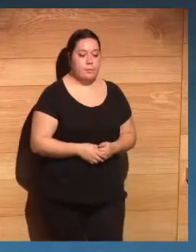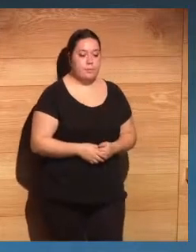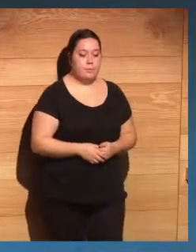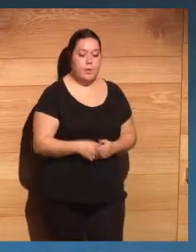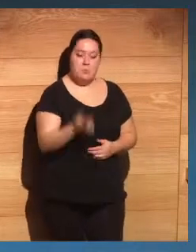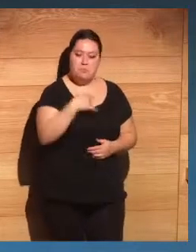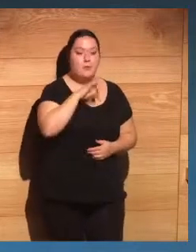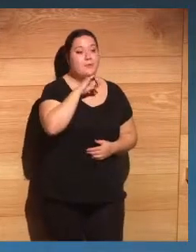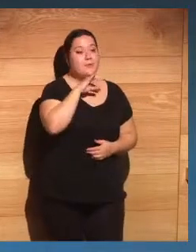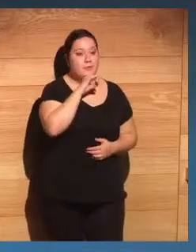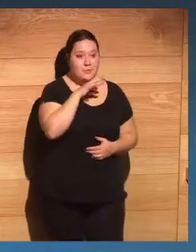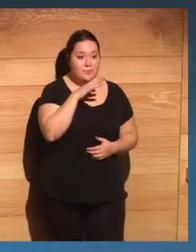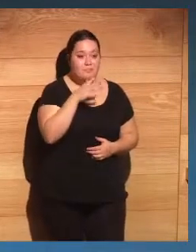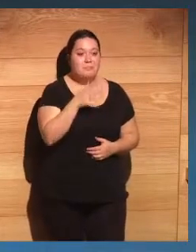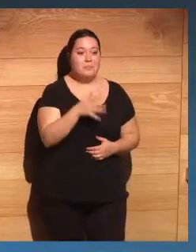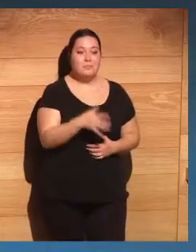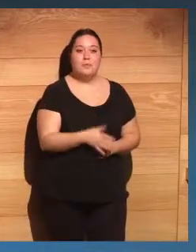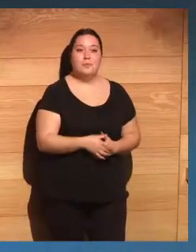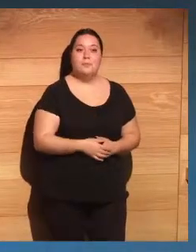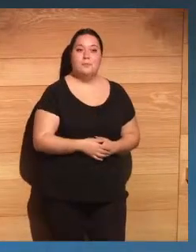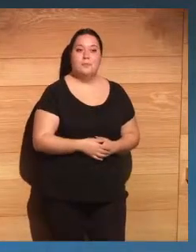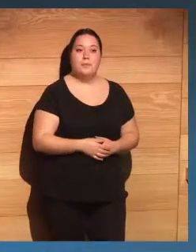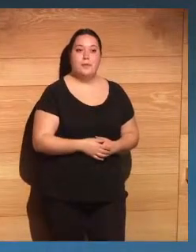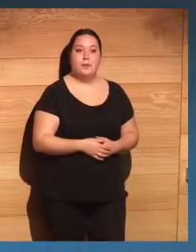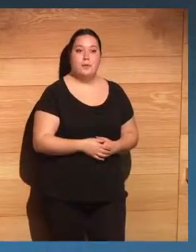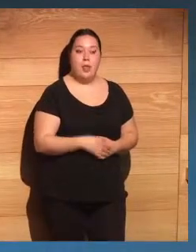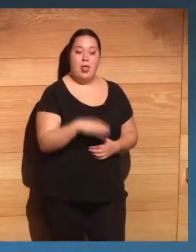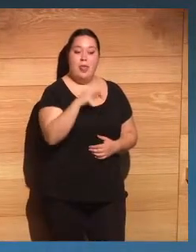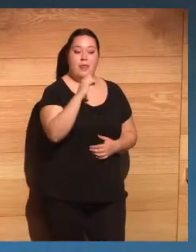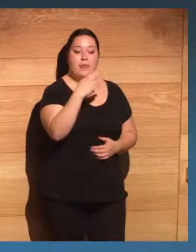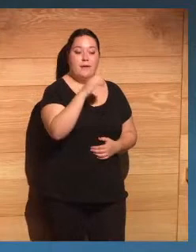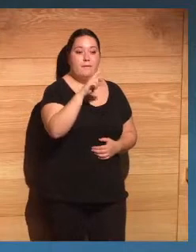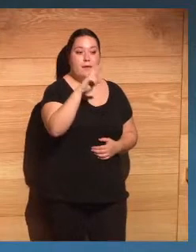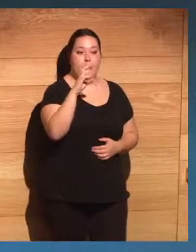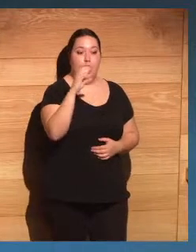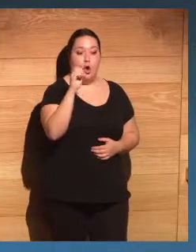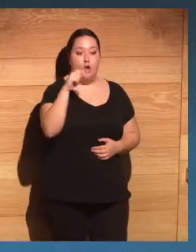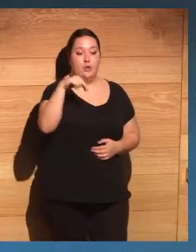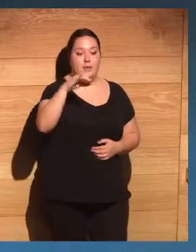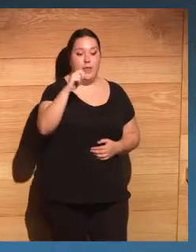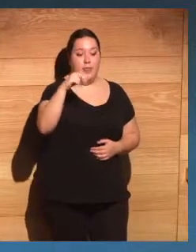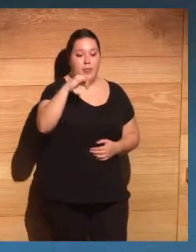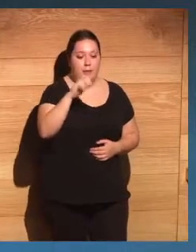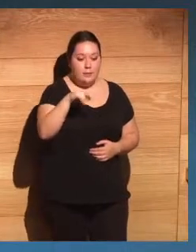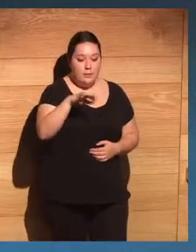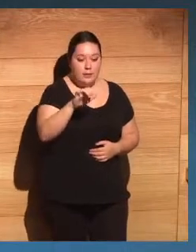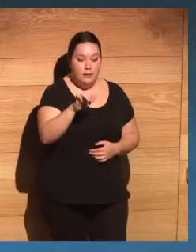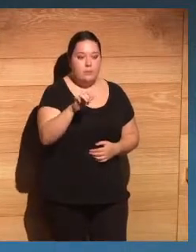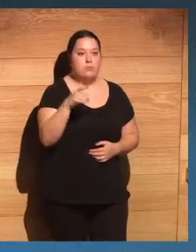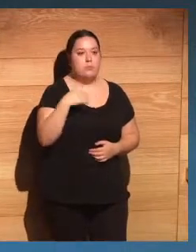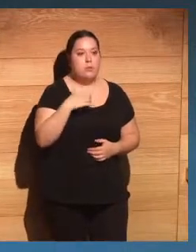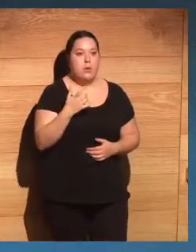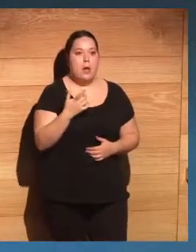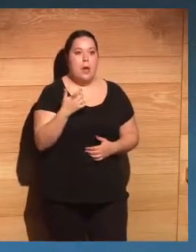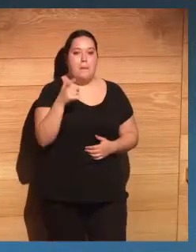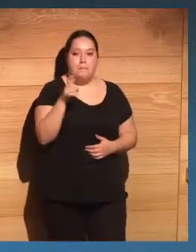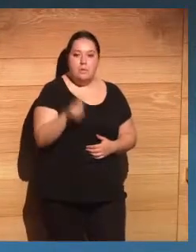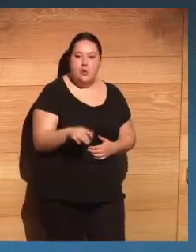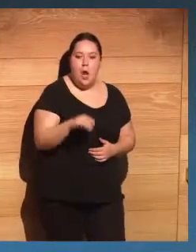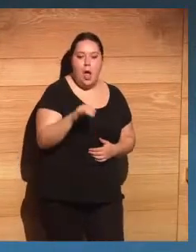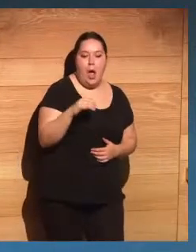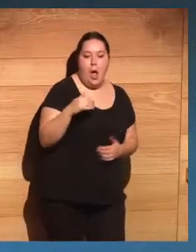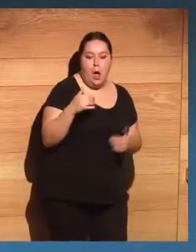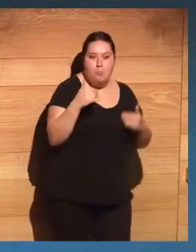Estamos contentos de haber creado ya la CiberCotizanto como una asociación, lo cual nos permite tener una personalidad jurídica para